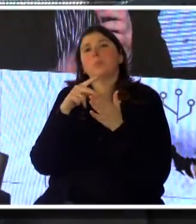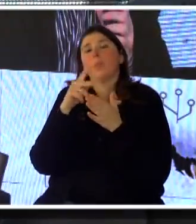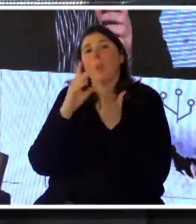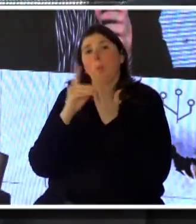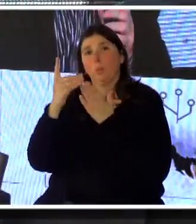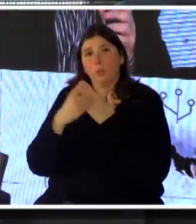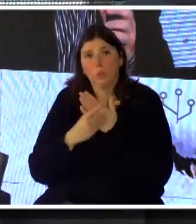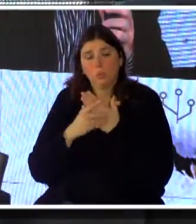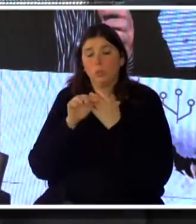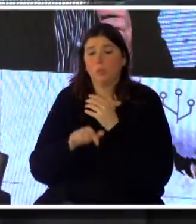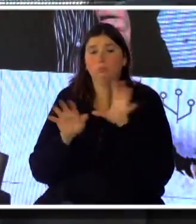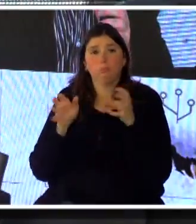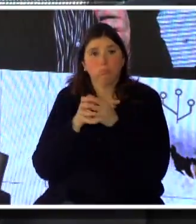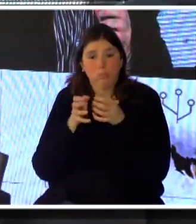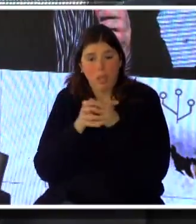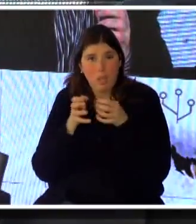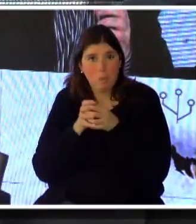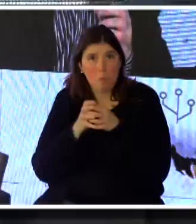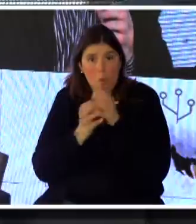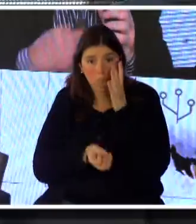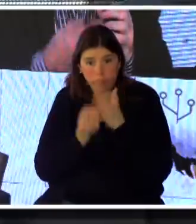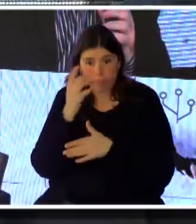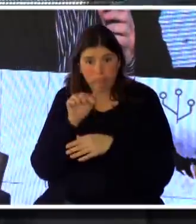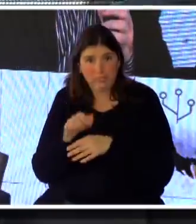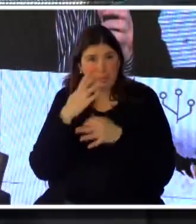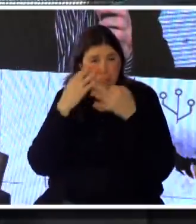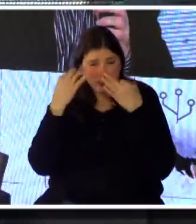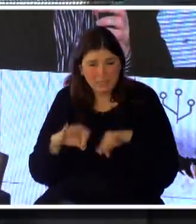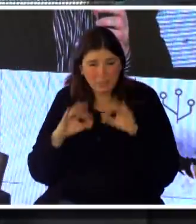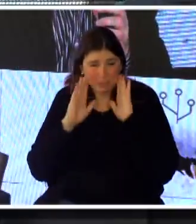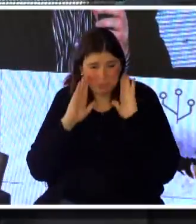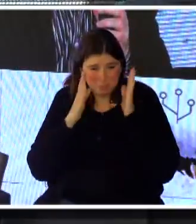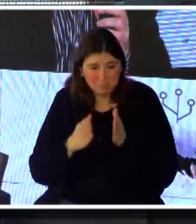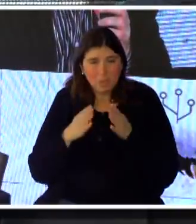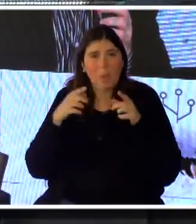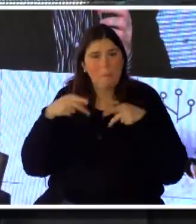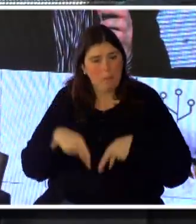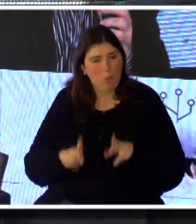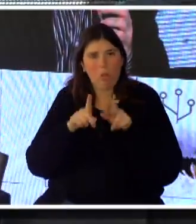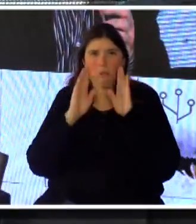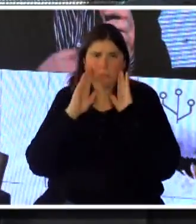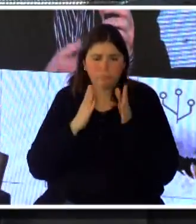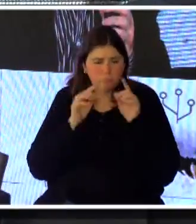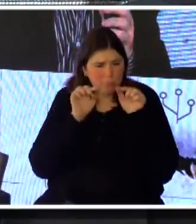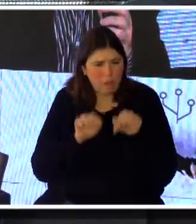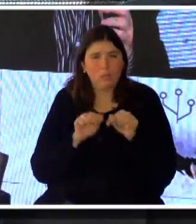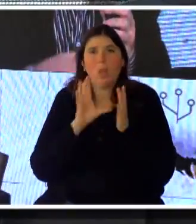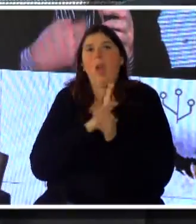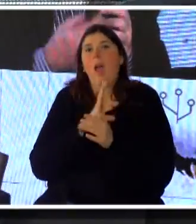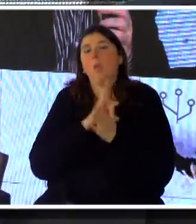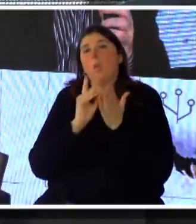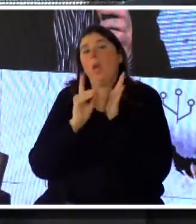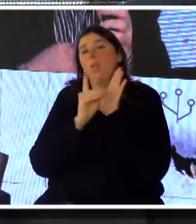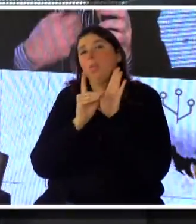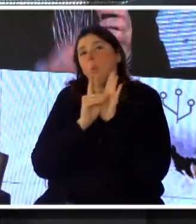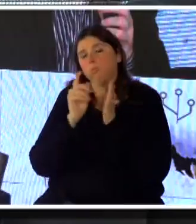creó un equipo específicamente dedicado a eso, se construyó una metodología específicamente para eso, y si hay un seguimiento, una documentación, un análisis